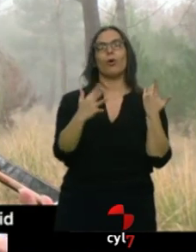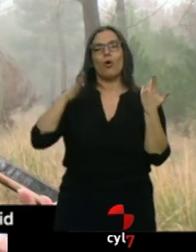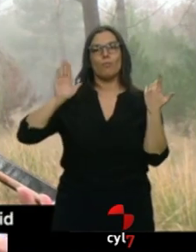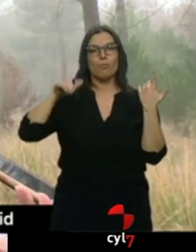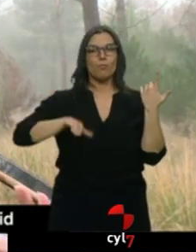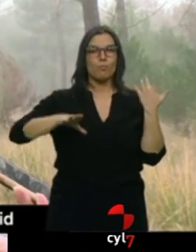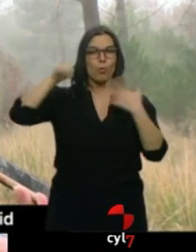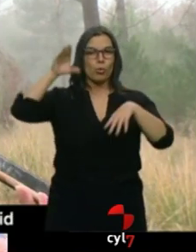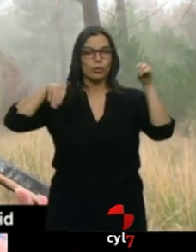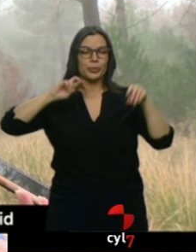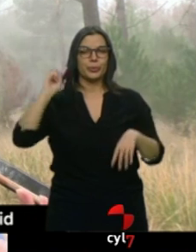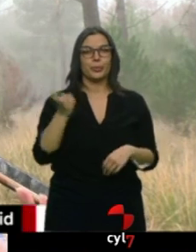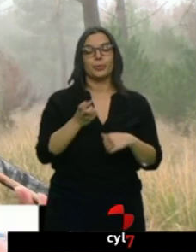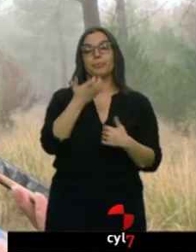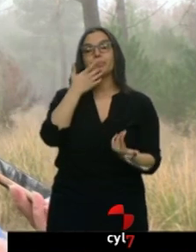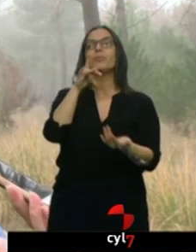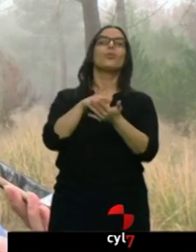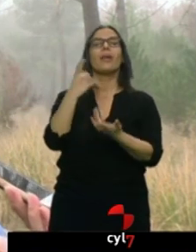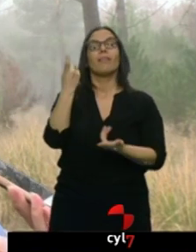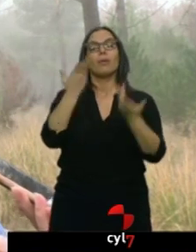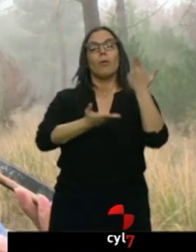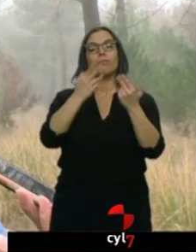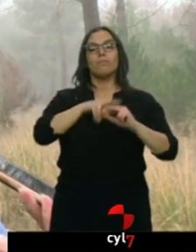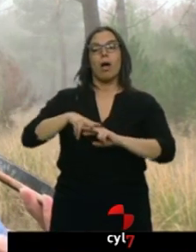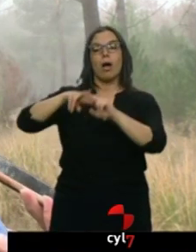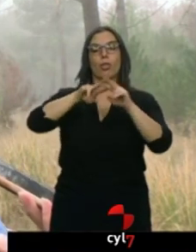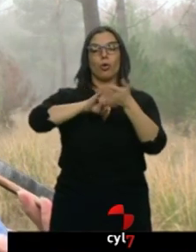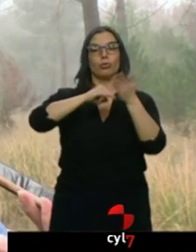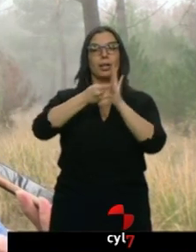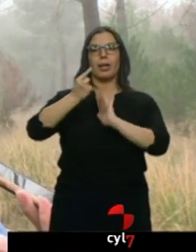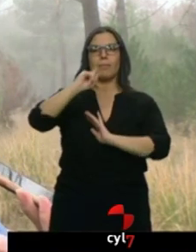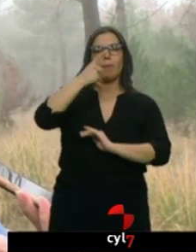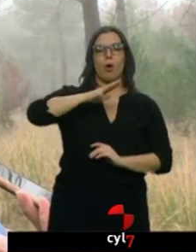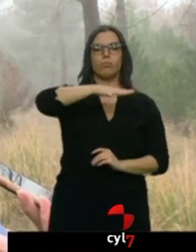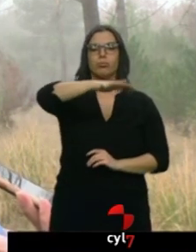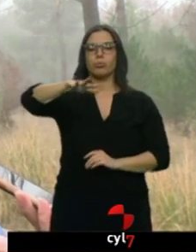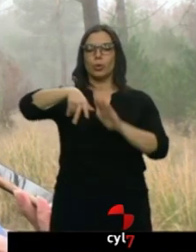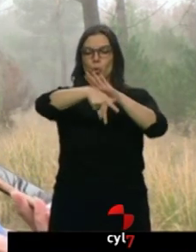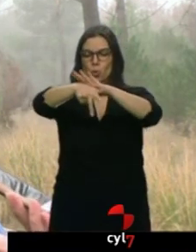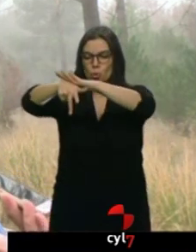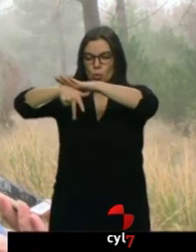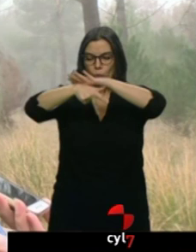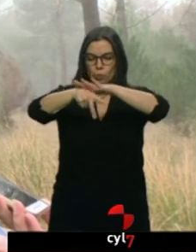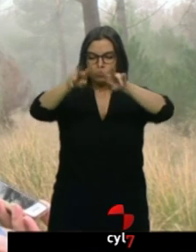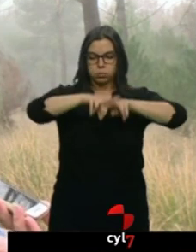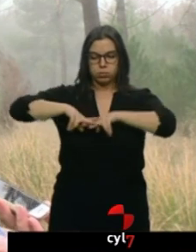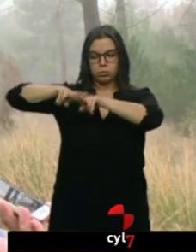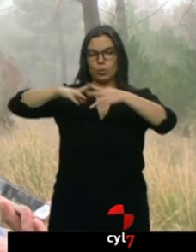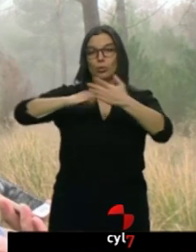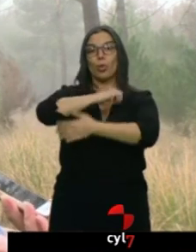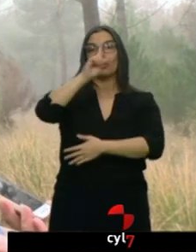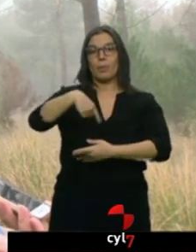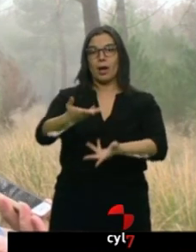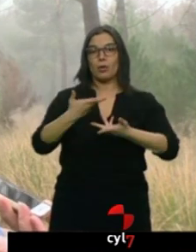valoración técnica con el dron se van a emplear, así como los incendios forestales nocturnos.